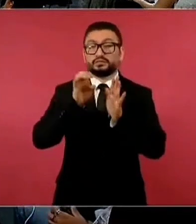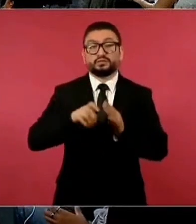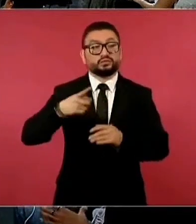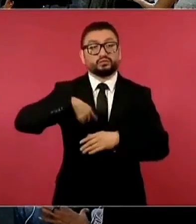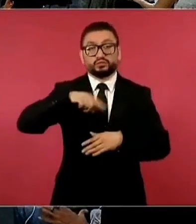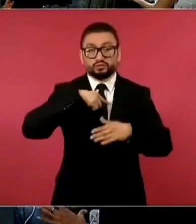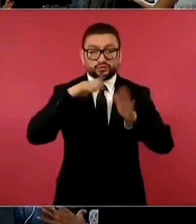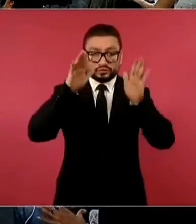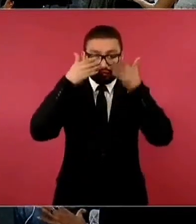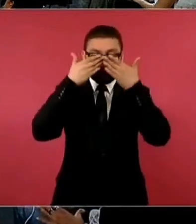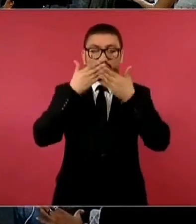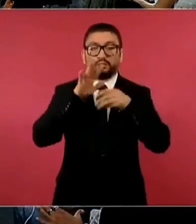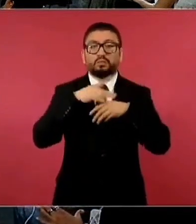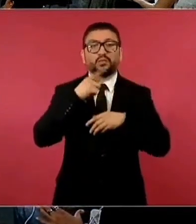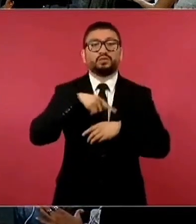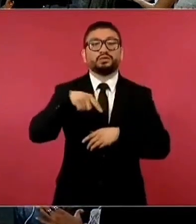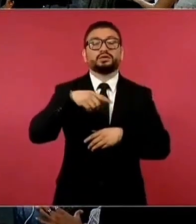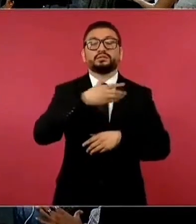dictadura.